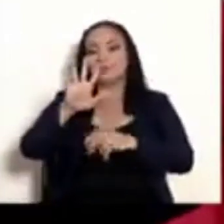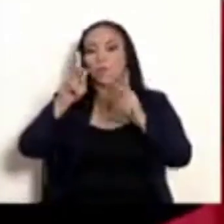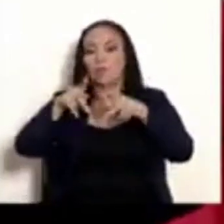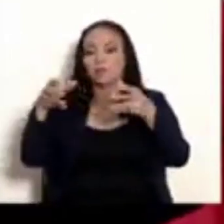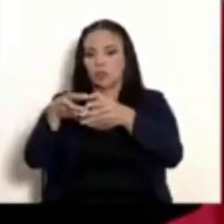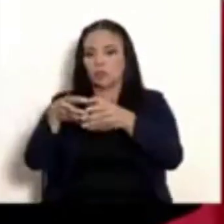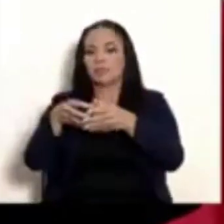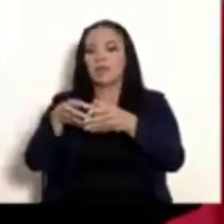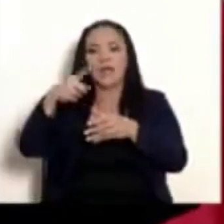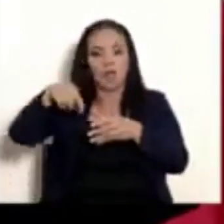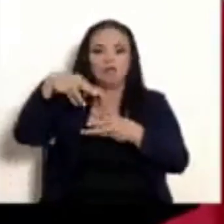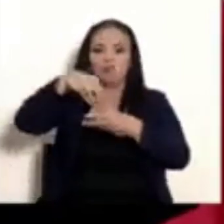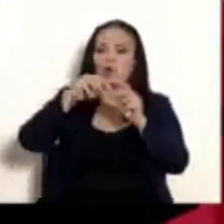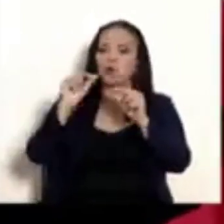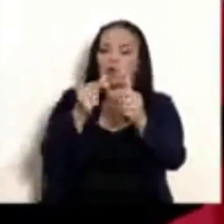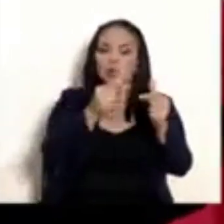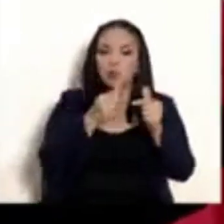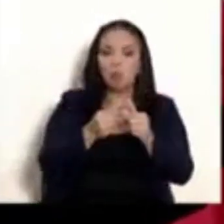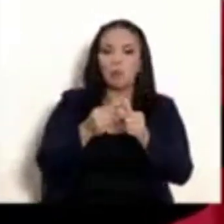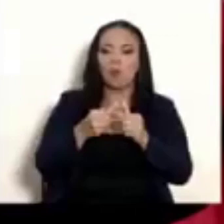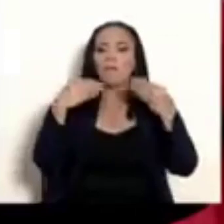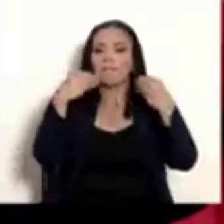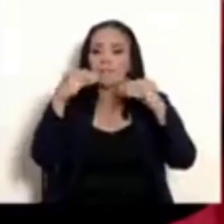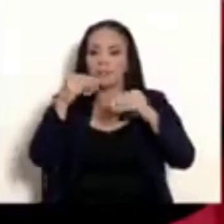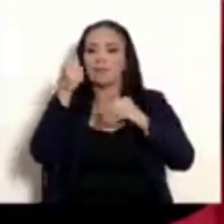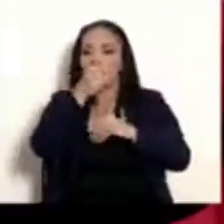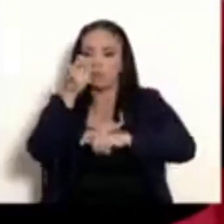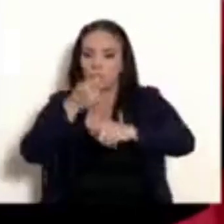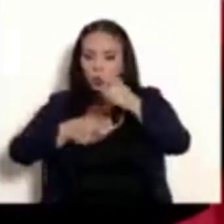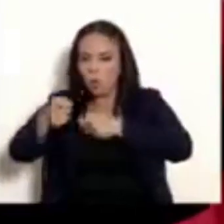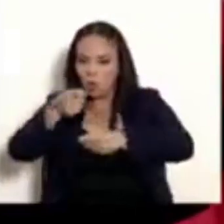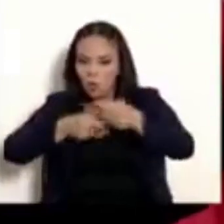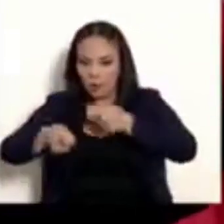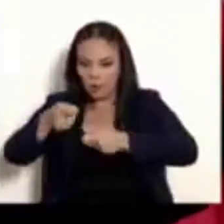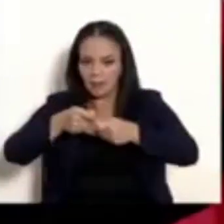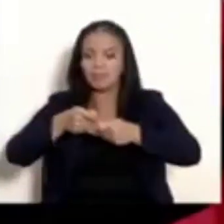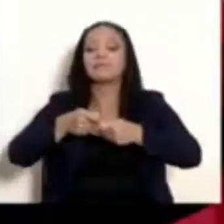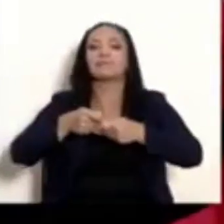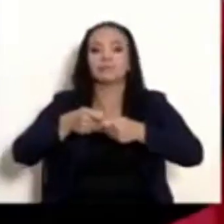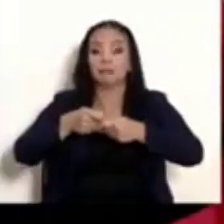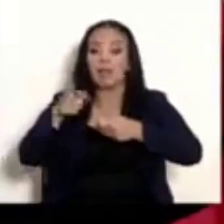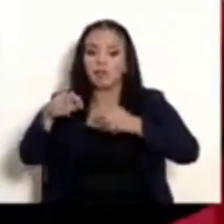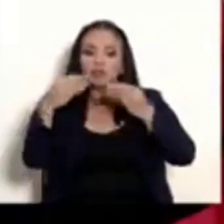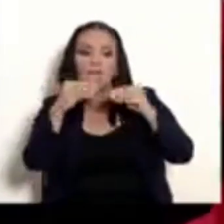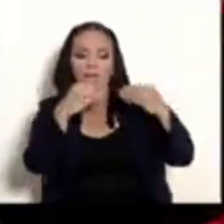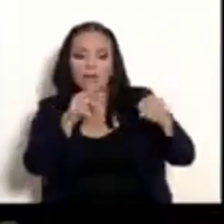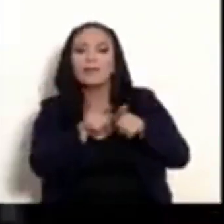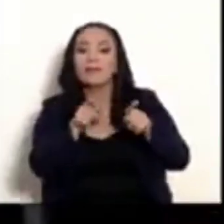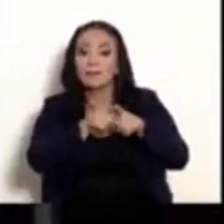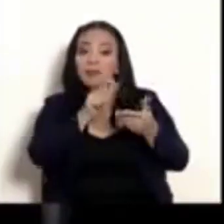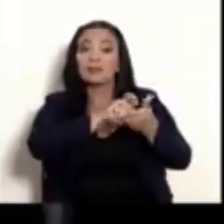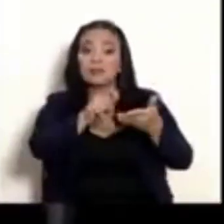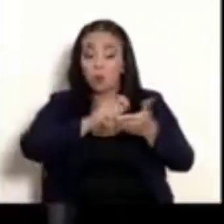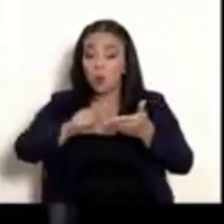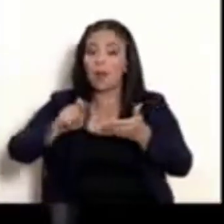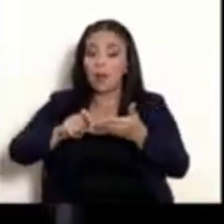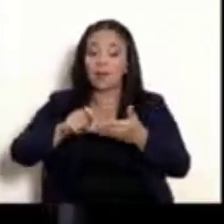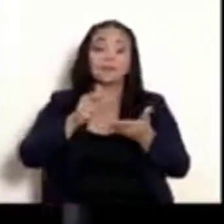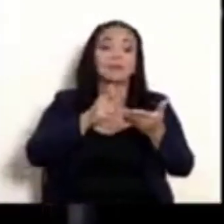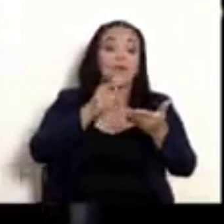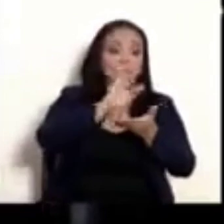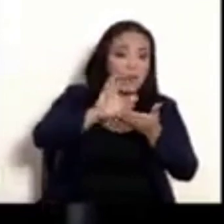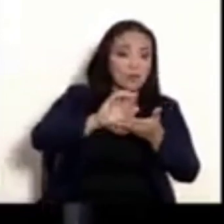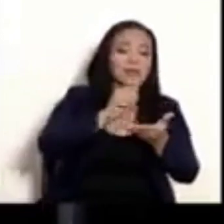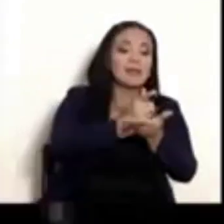tres grupos criminales dedicados a la venta de droga al menudeo en centros educativos en Liberia